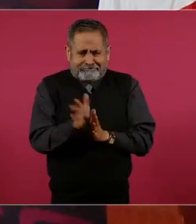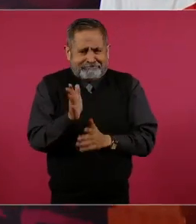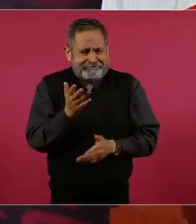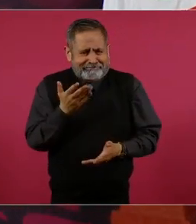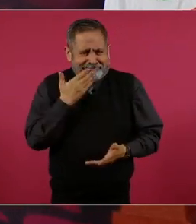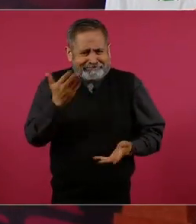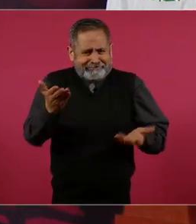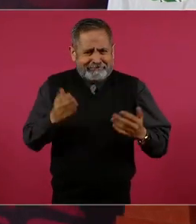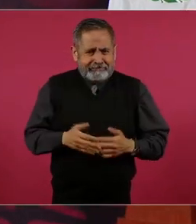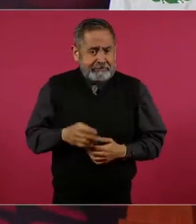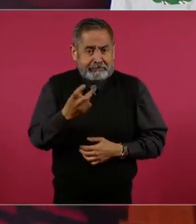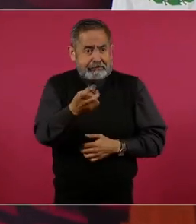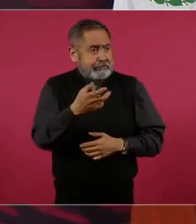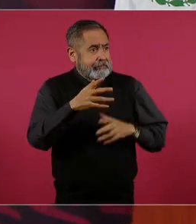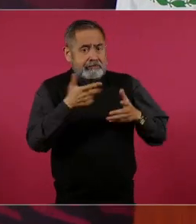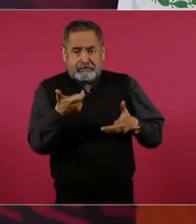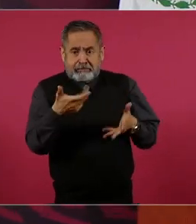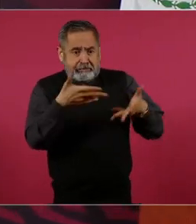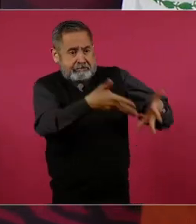Ahí está ese dinero